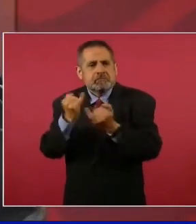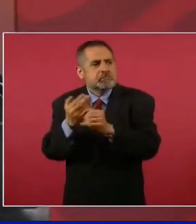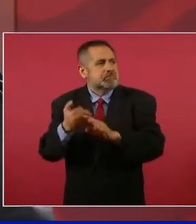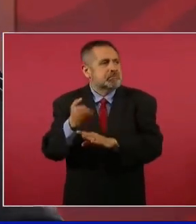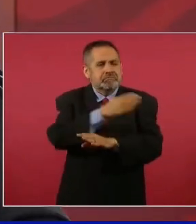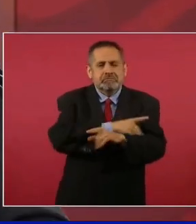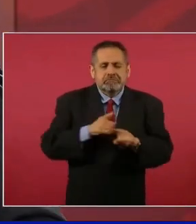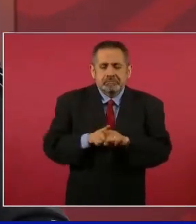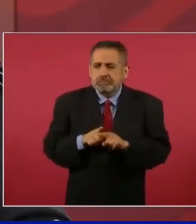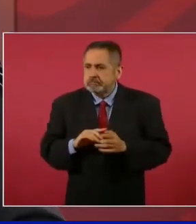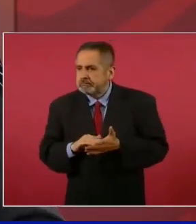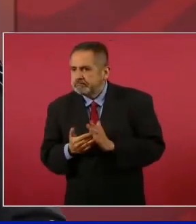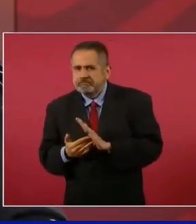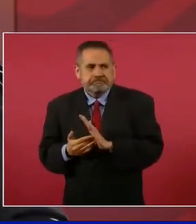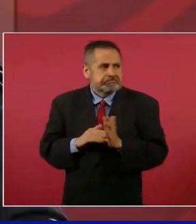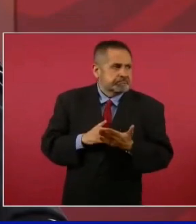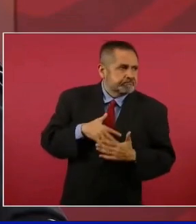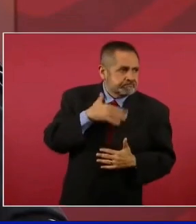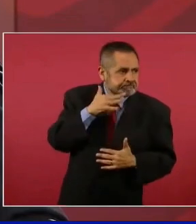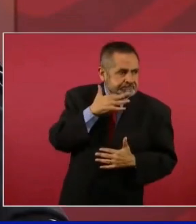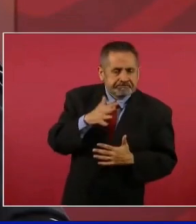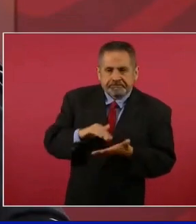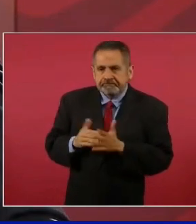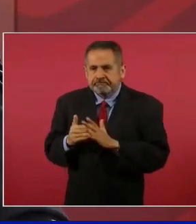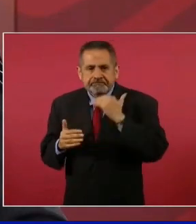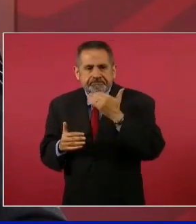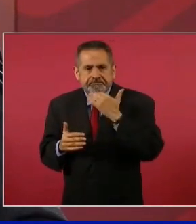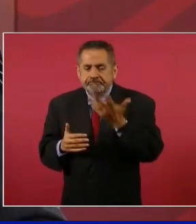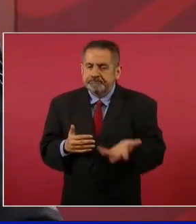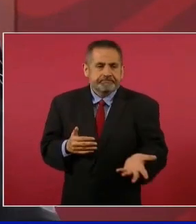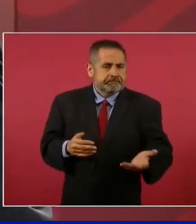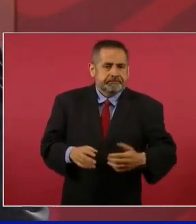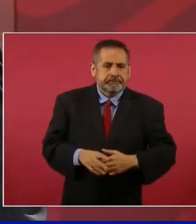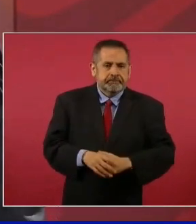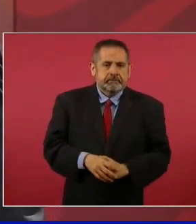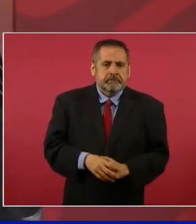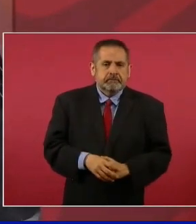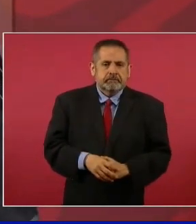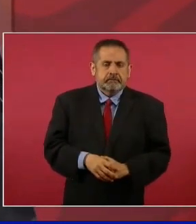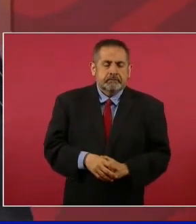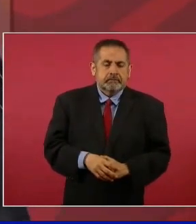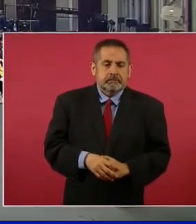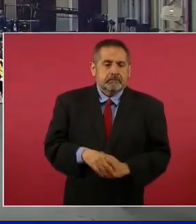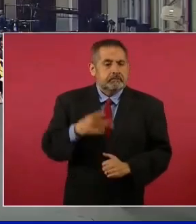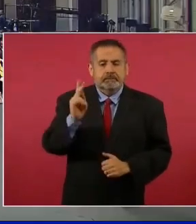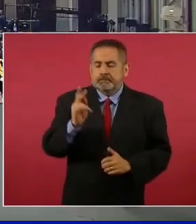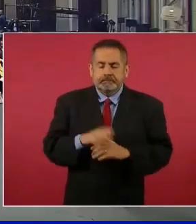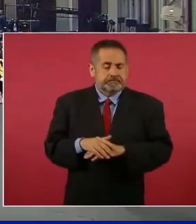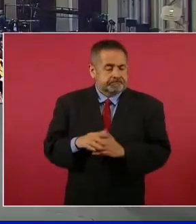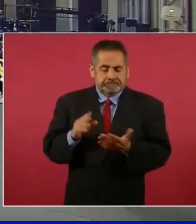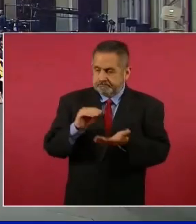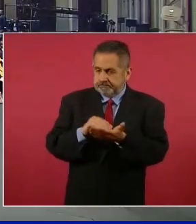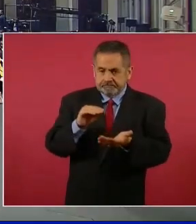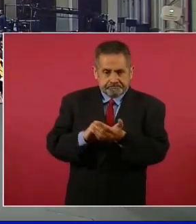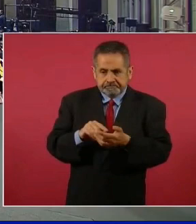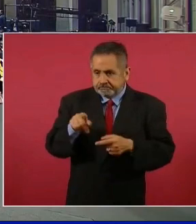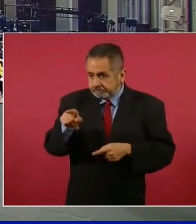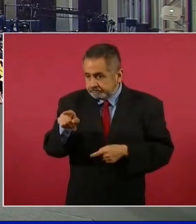sin embargo, están saliendo